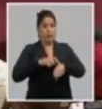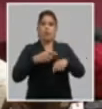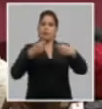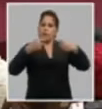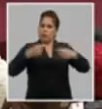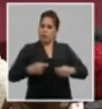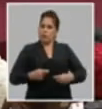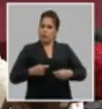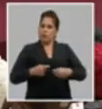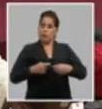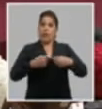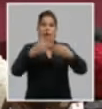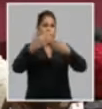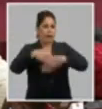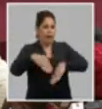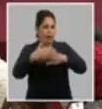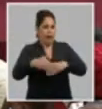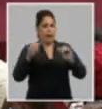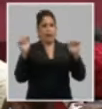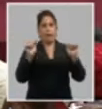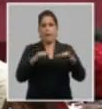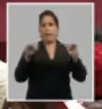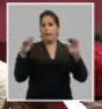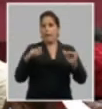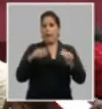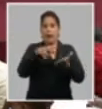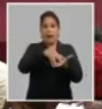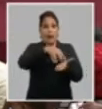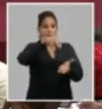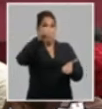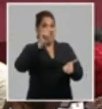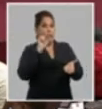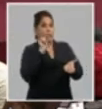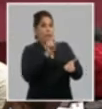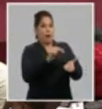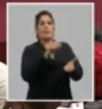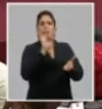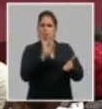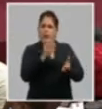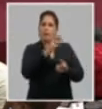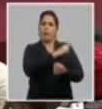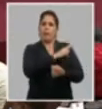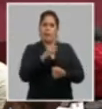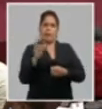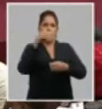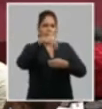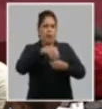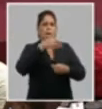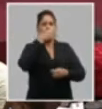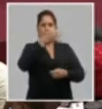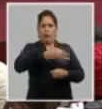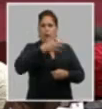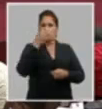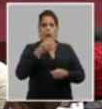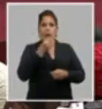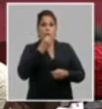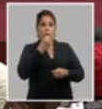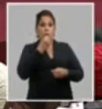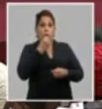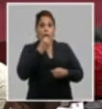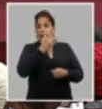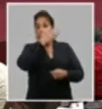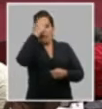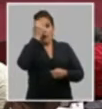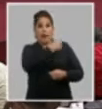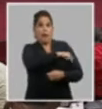enfatiza que las calles, los parques y las plazas son y serán de los revolucionarios y no se regará a nuestro